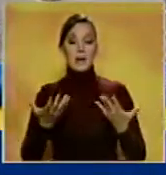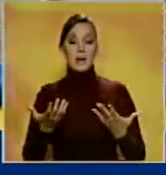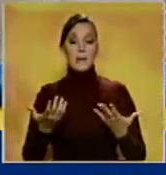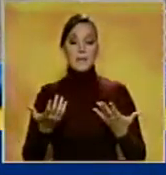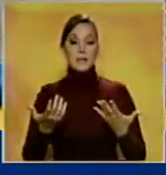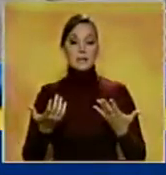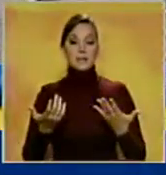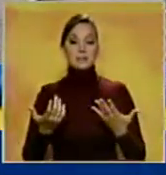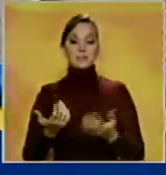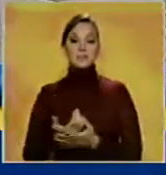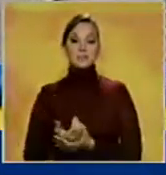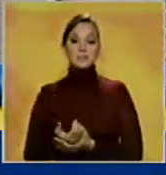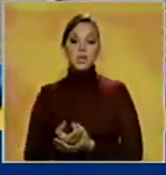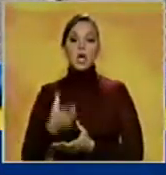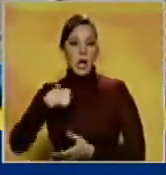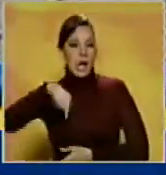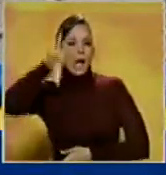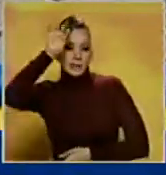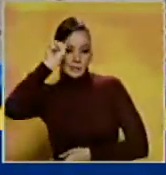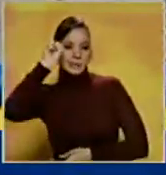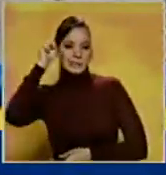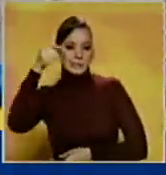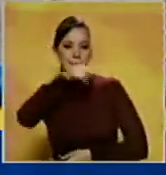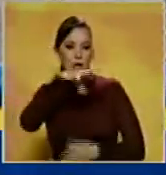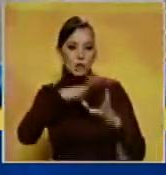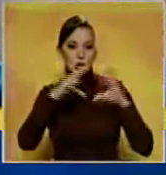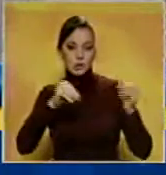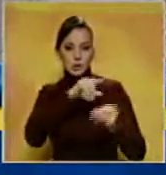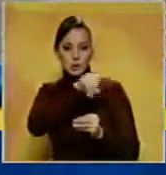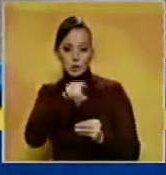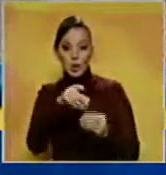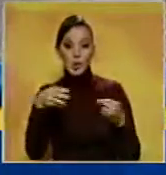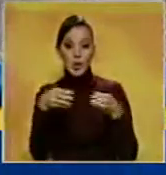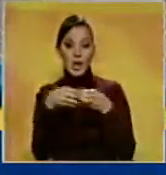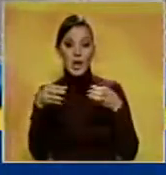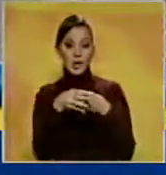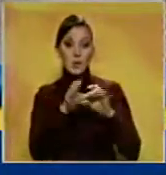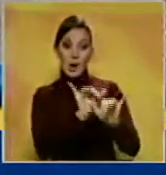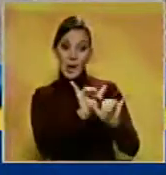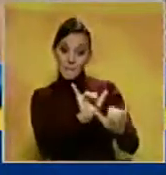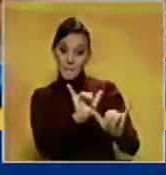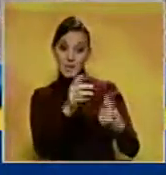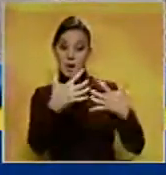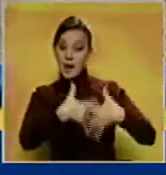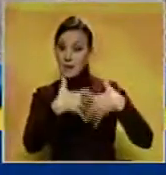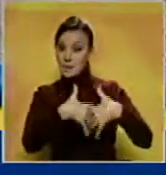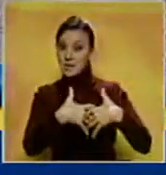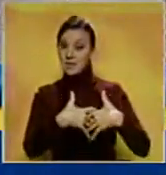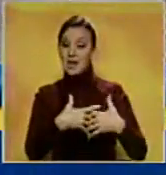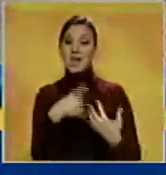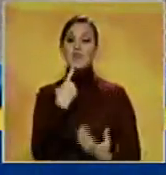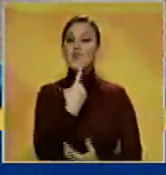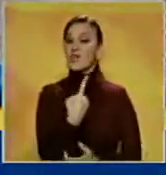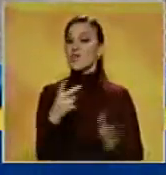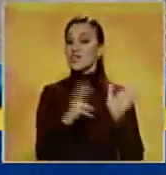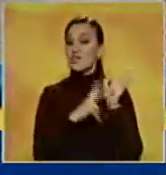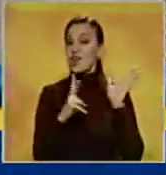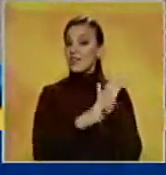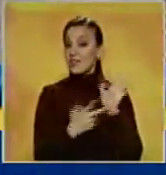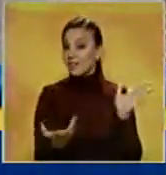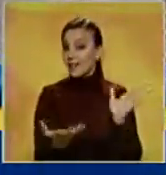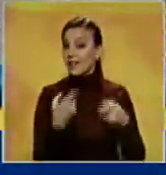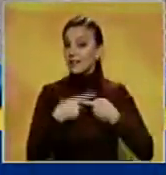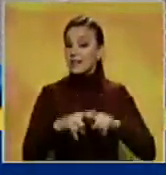estamos por entendido de que todo está ocurriendo realmente desde la base de las propias empresas cuando no han sincerado una estructura de